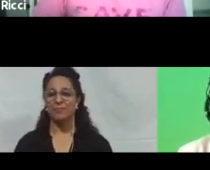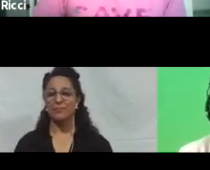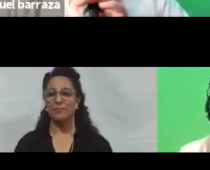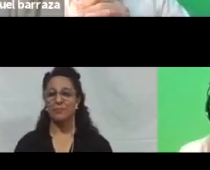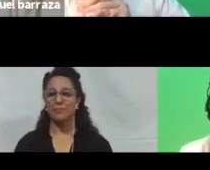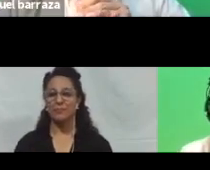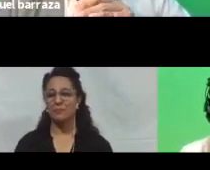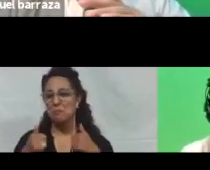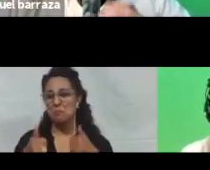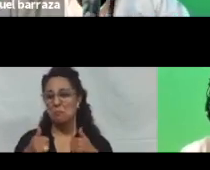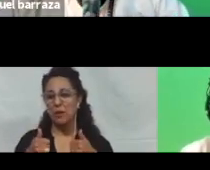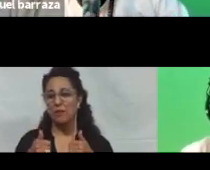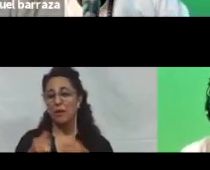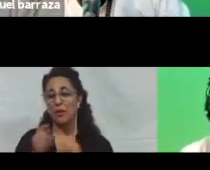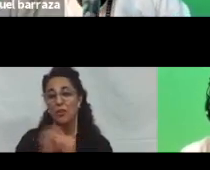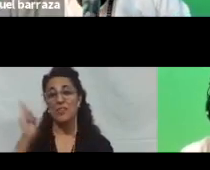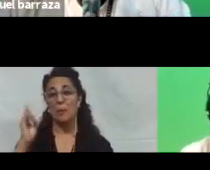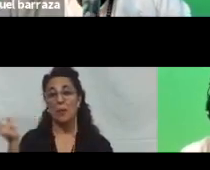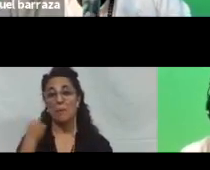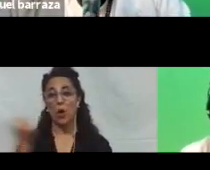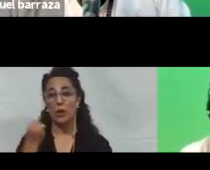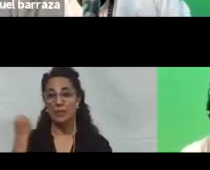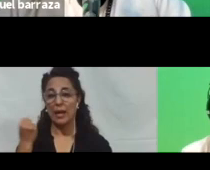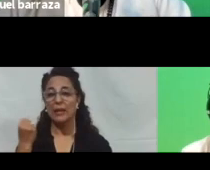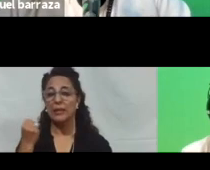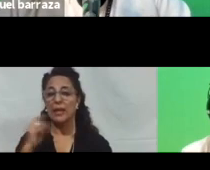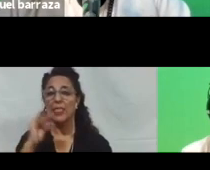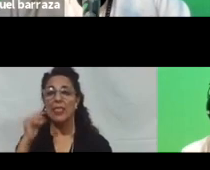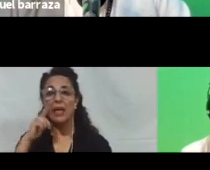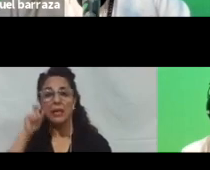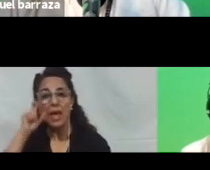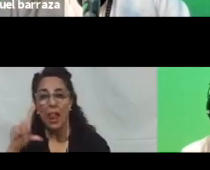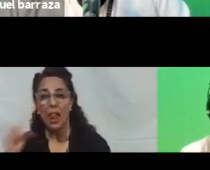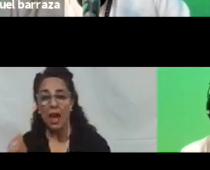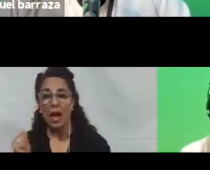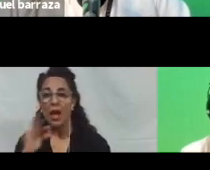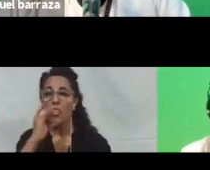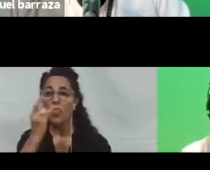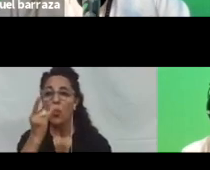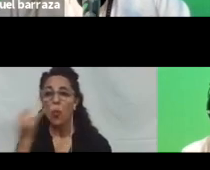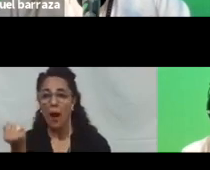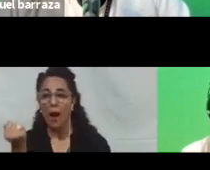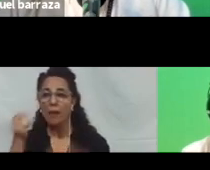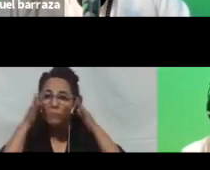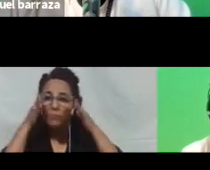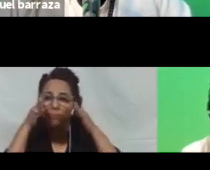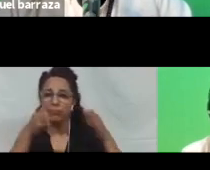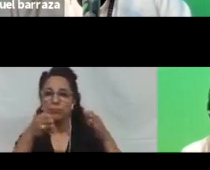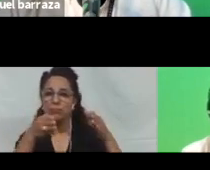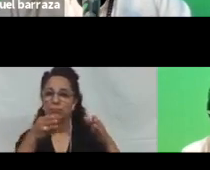Perfecto. Siempre es importante, como decía Daniela, el DUA se concentra en el alumno. Entonces,